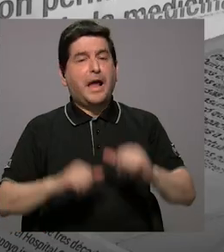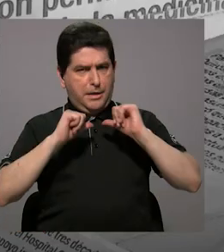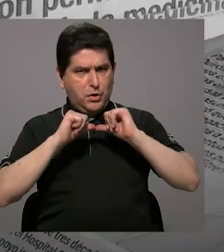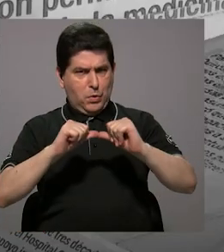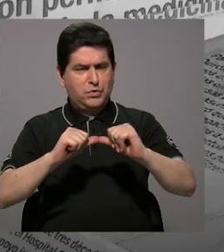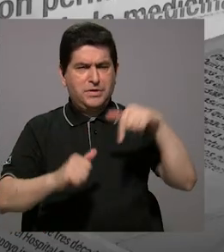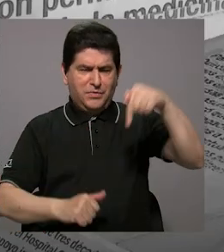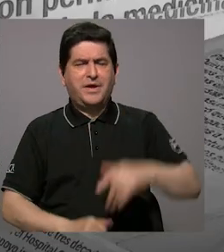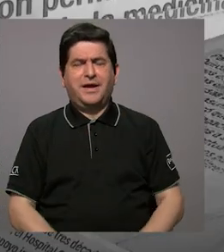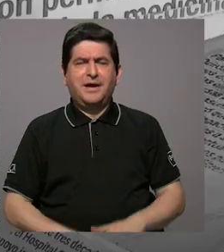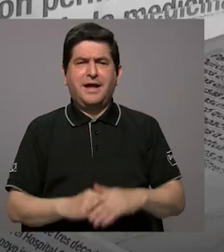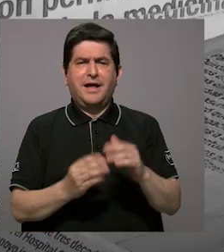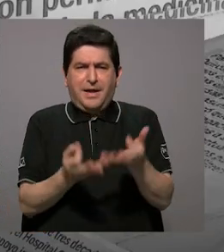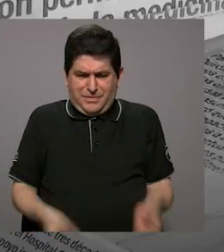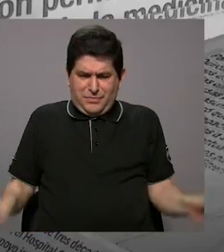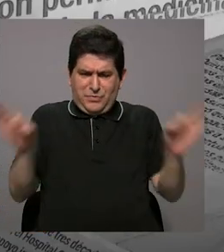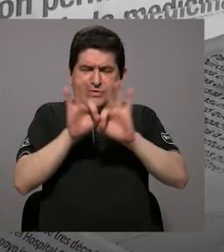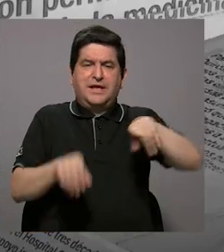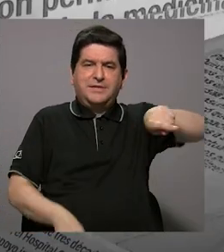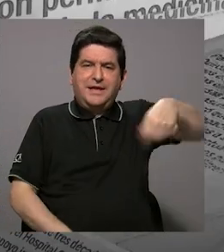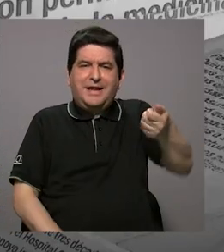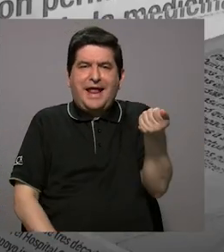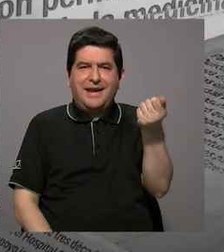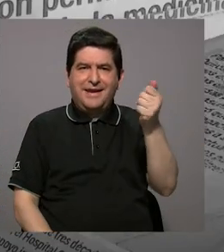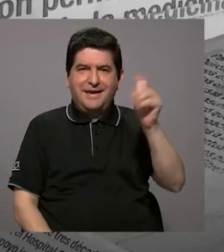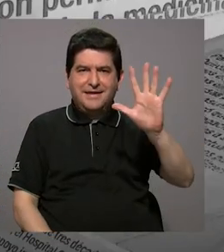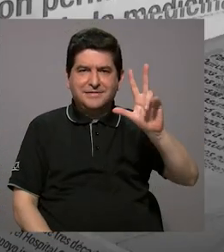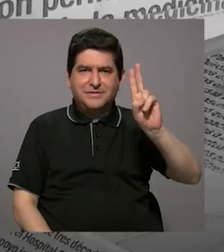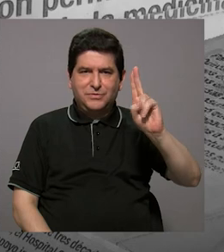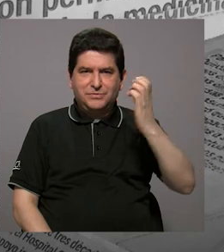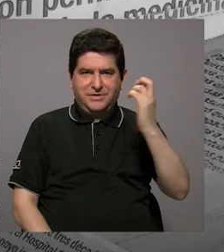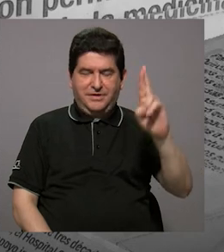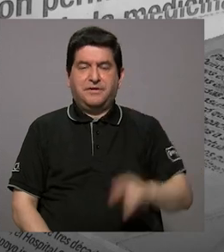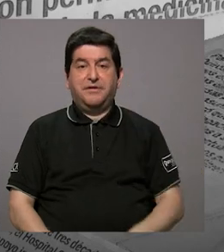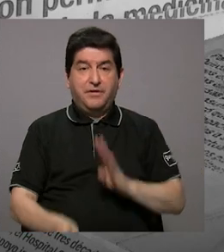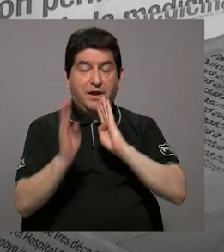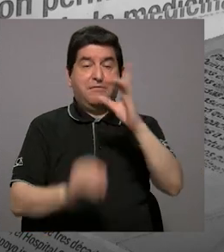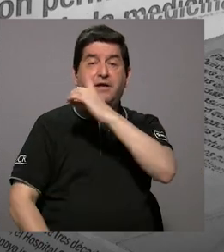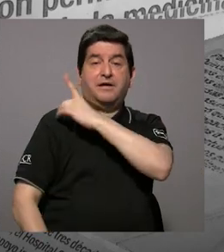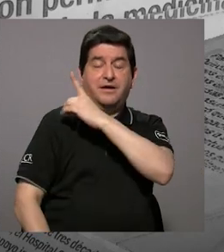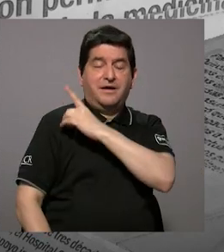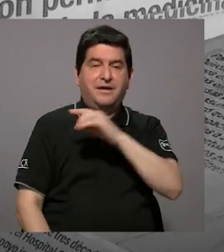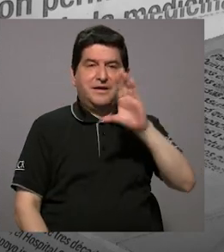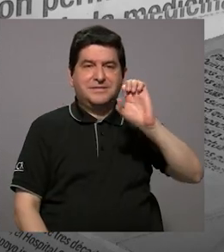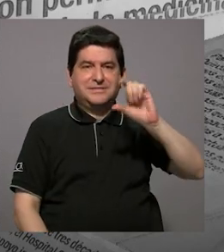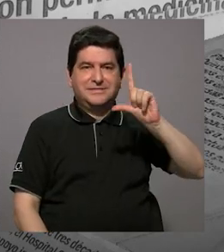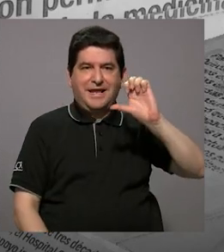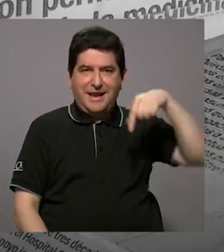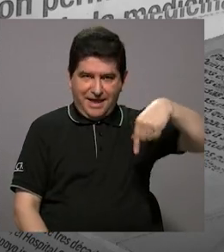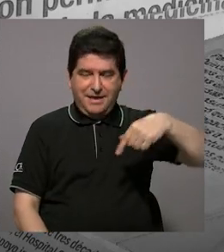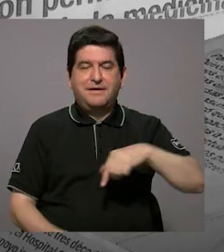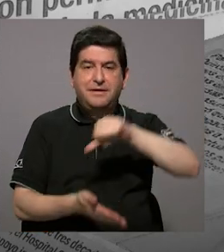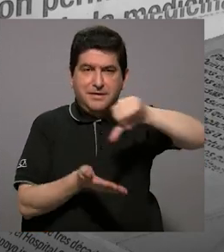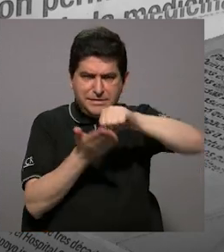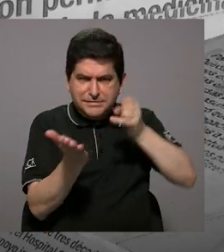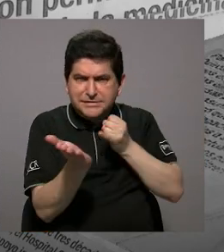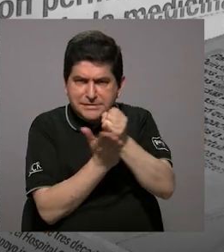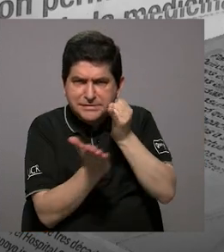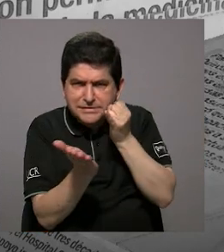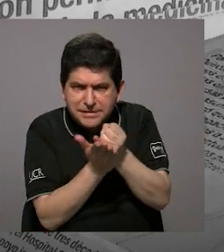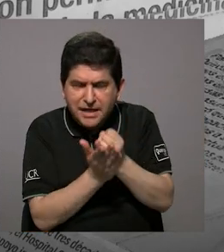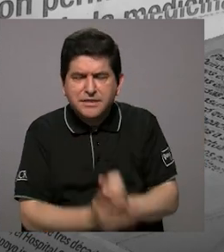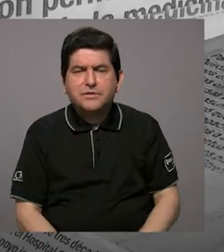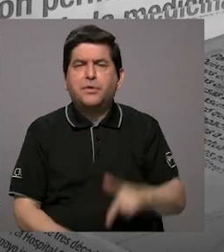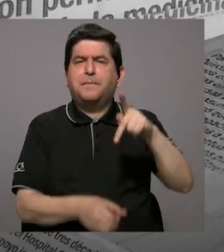Y continuamos con lo que importa. Aquí por Canal 15 UCR estamos hablando con el director del CELEC, uno de los centros de investigación